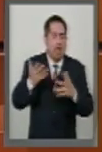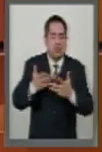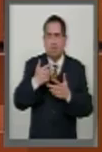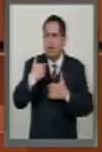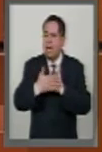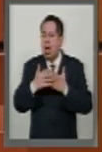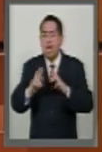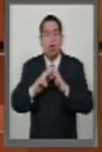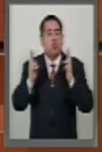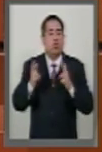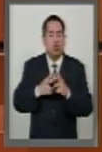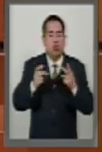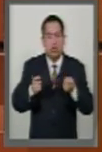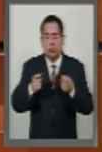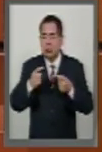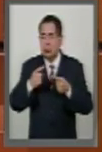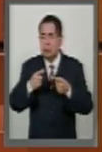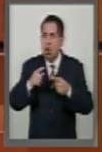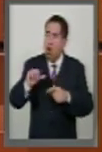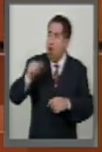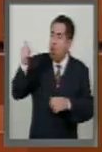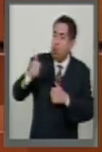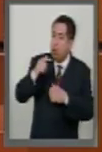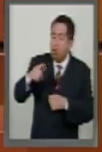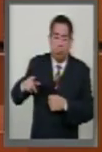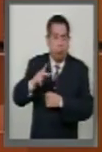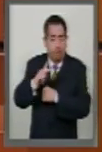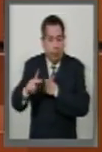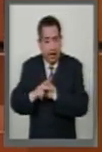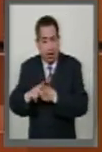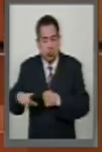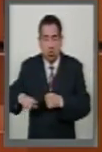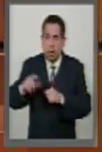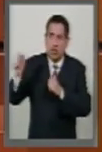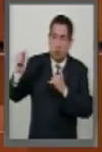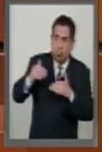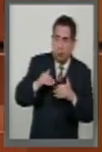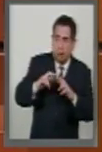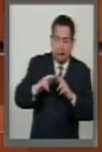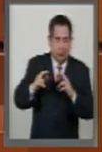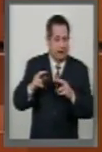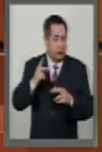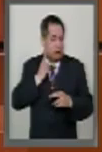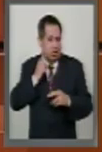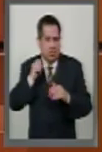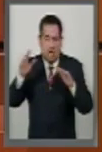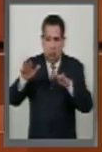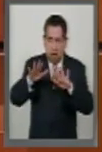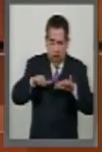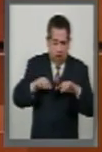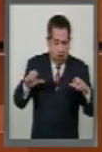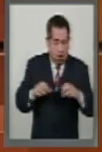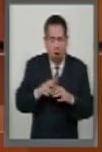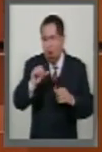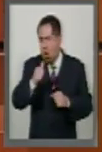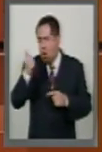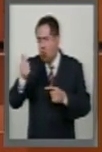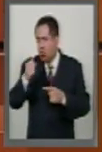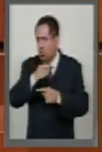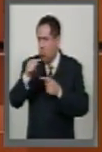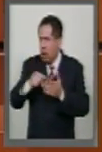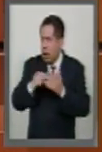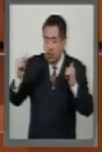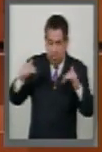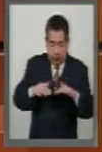reuniones interparlamentarias con órganos nacionales de representación popular y de otros países